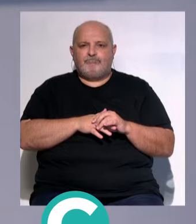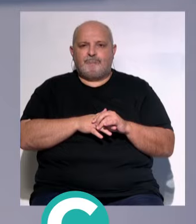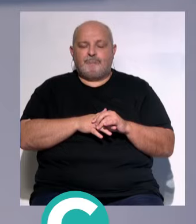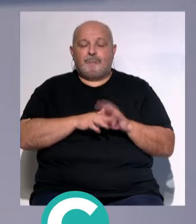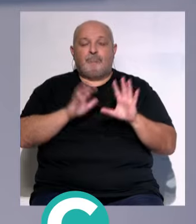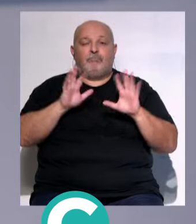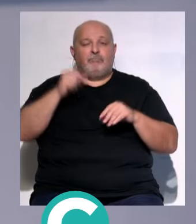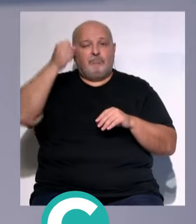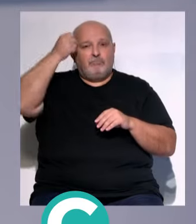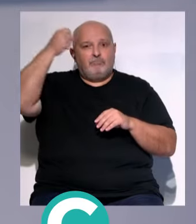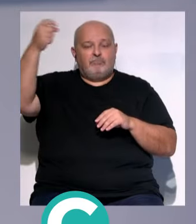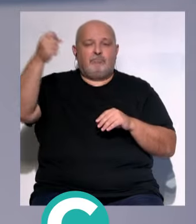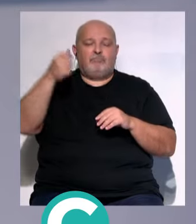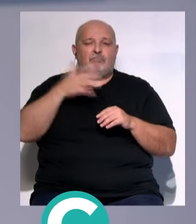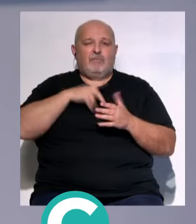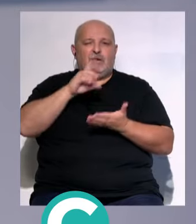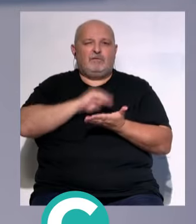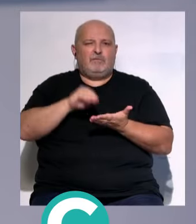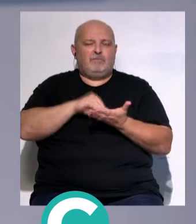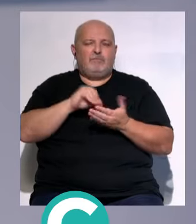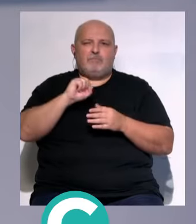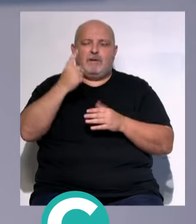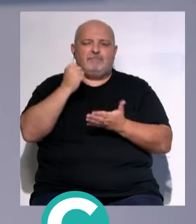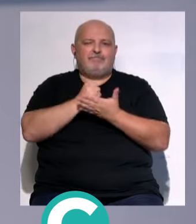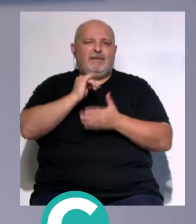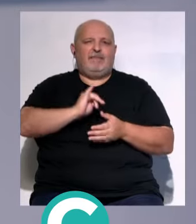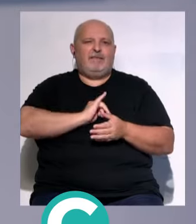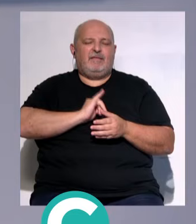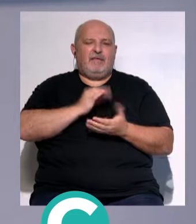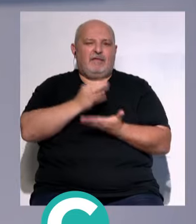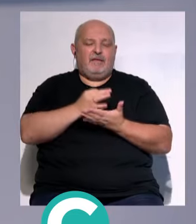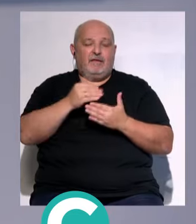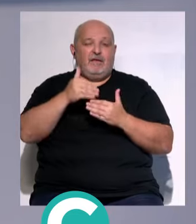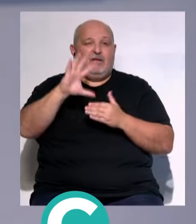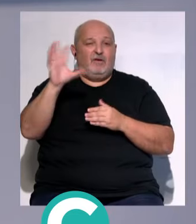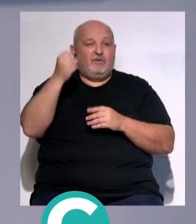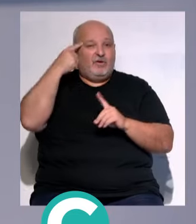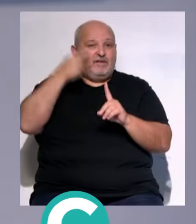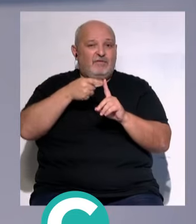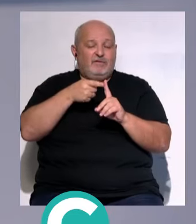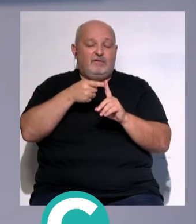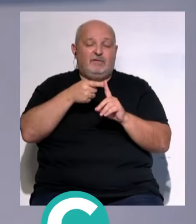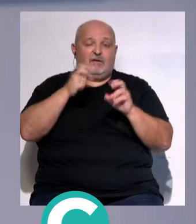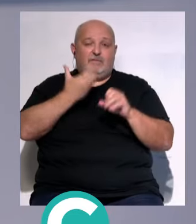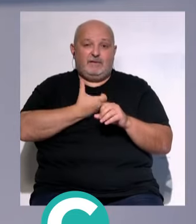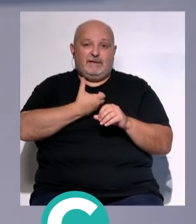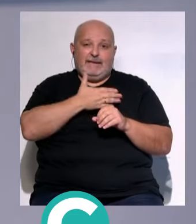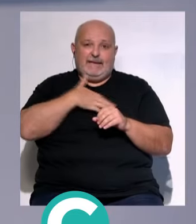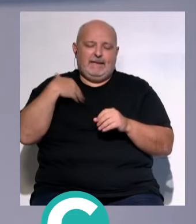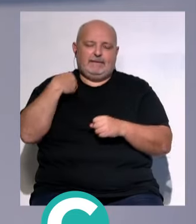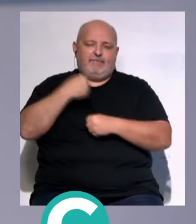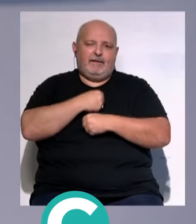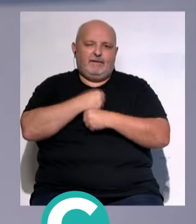Cádiz sueña con que la literatura... ...sea la marca de identidad de la ciudad... ...para conseguir este objetivo... ...desde el ayuntamiento se